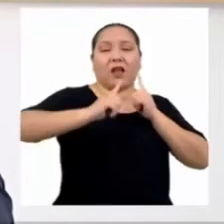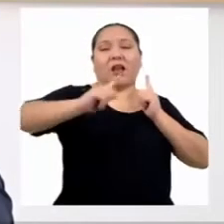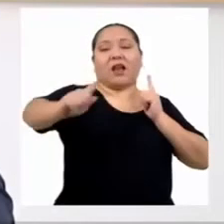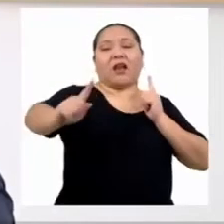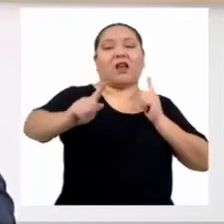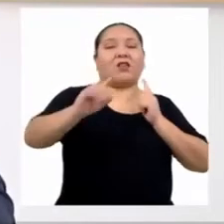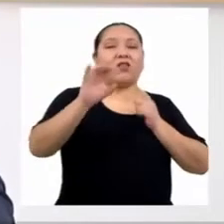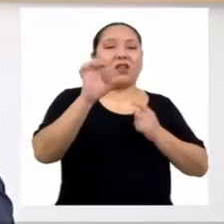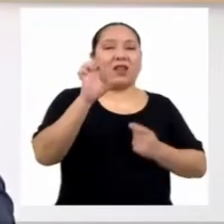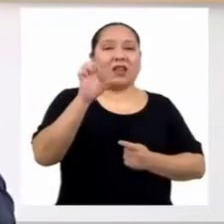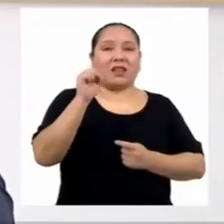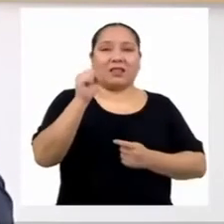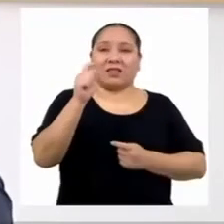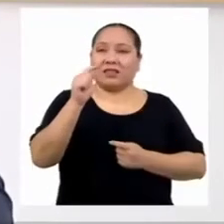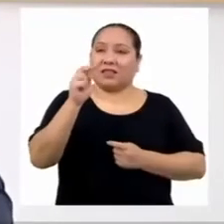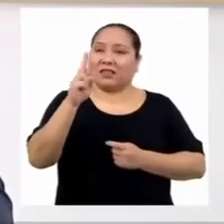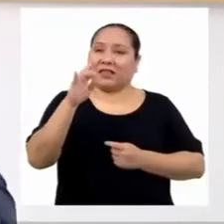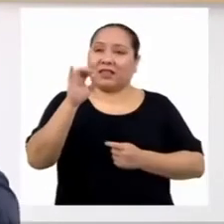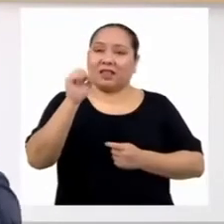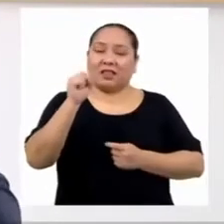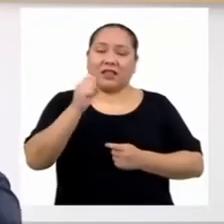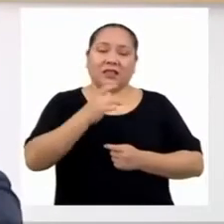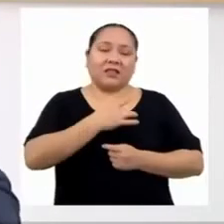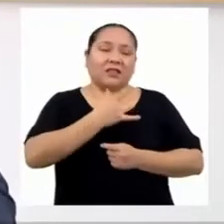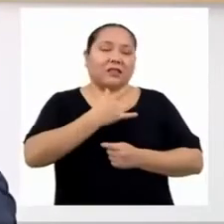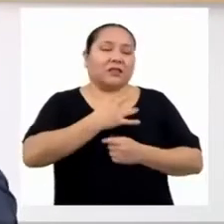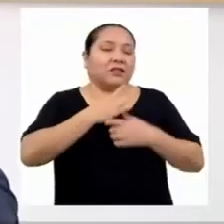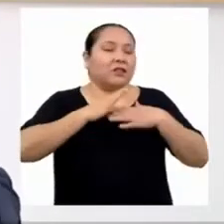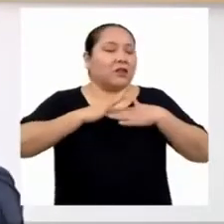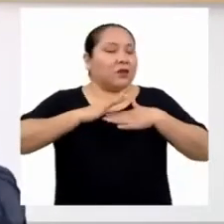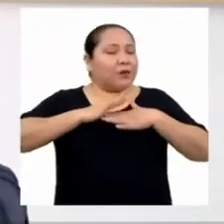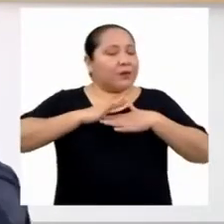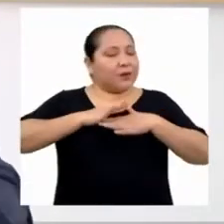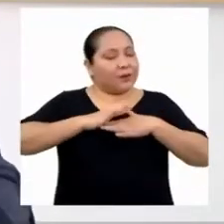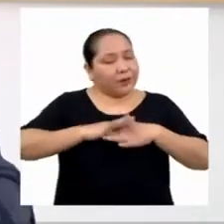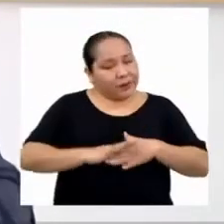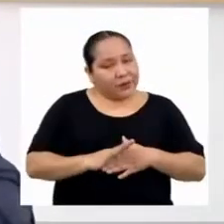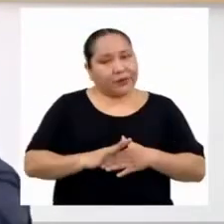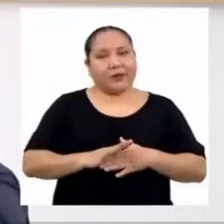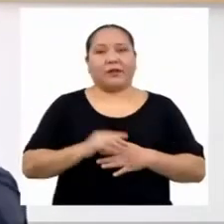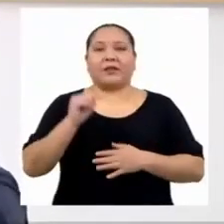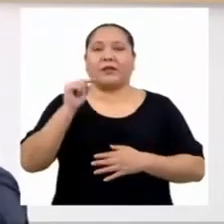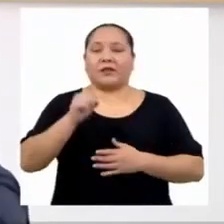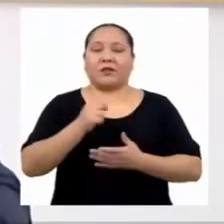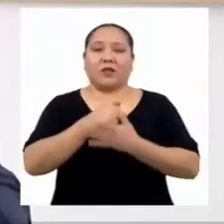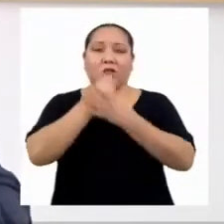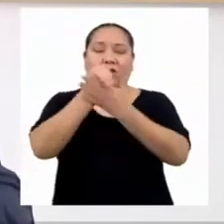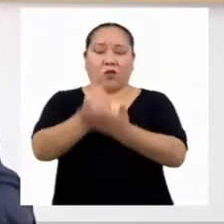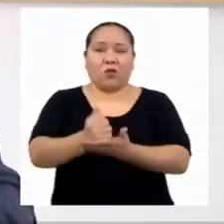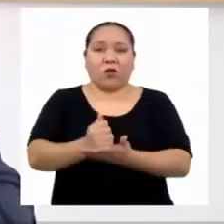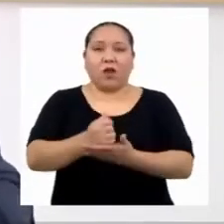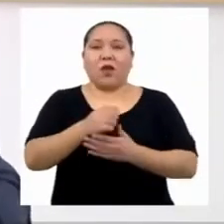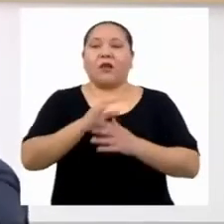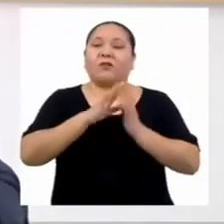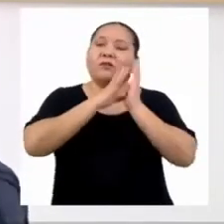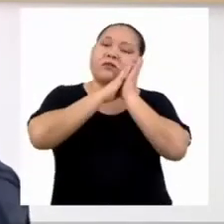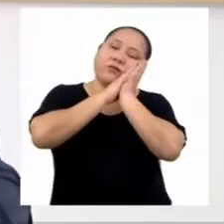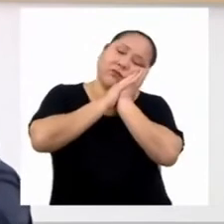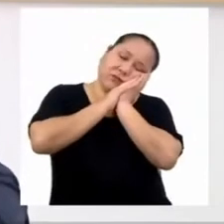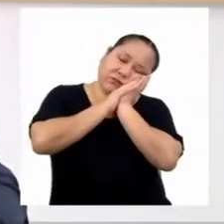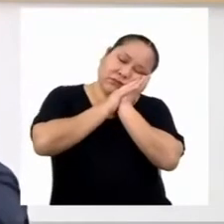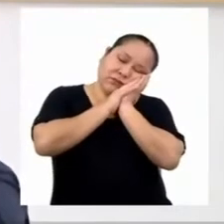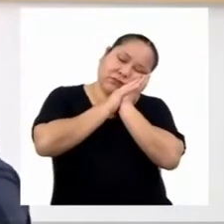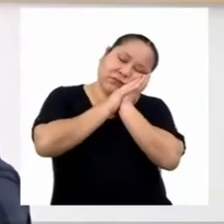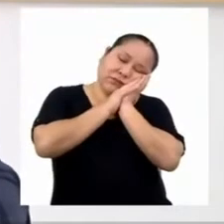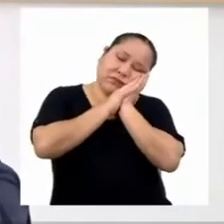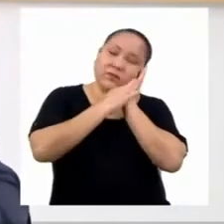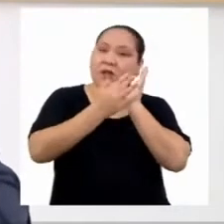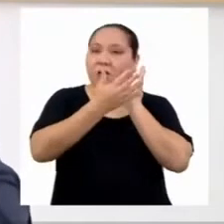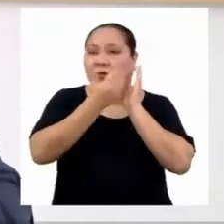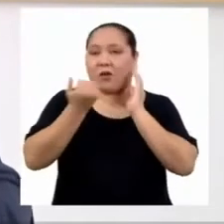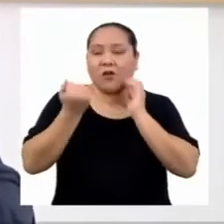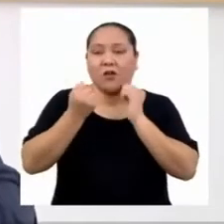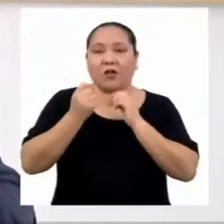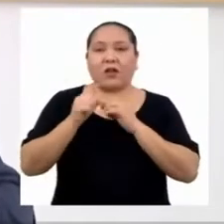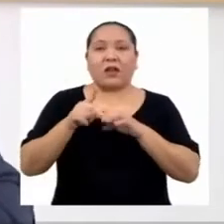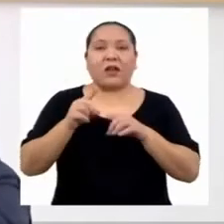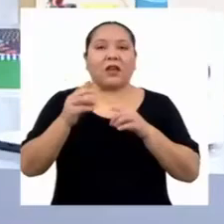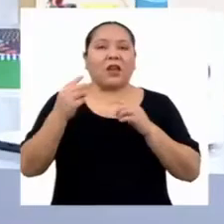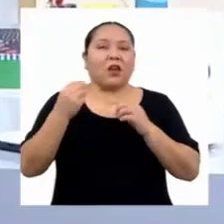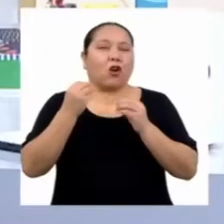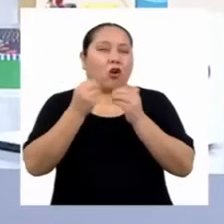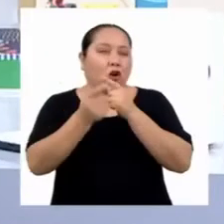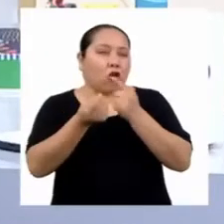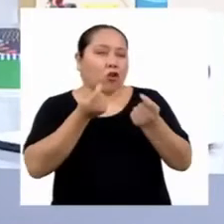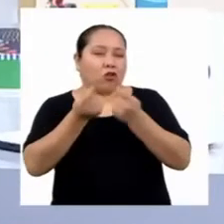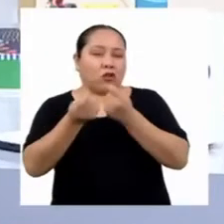y a darnos tranquilidad y una sensación de calma, contribuyendo a mejorar la conciliación del sueño y la regulación de la ingesta de